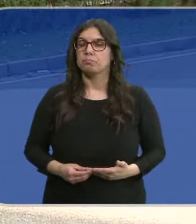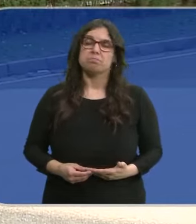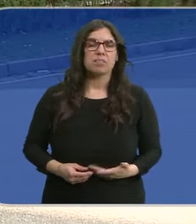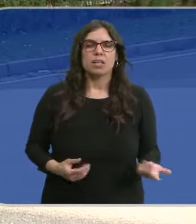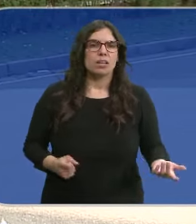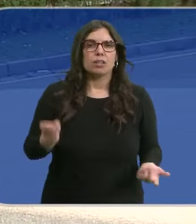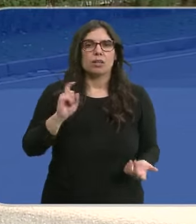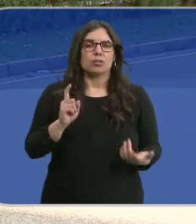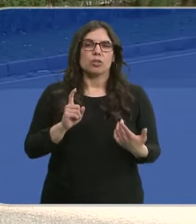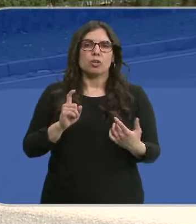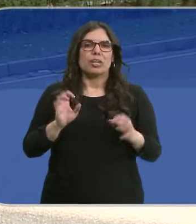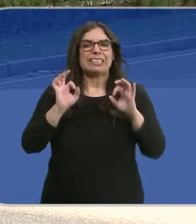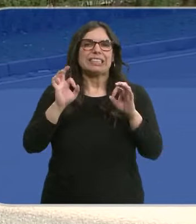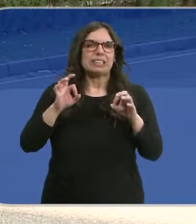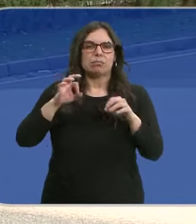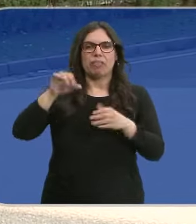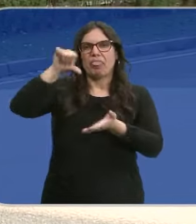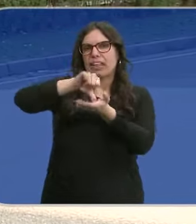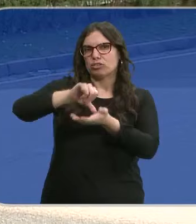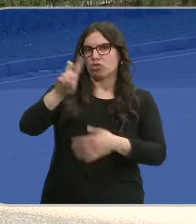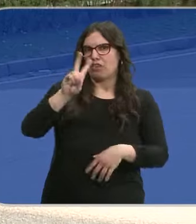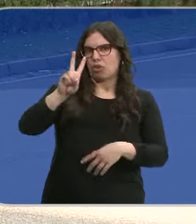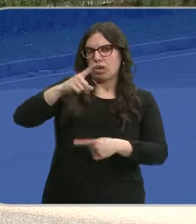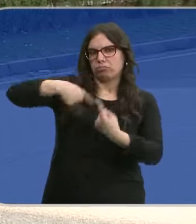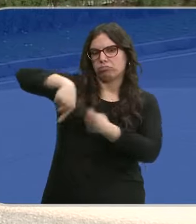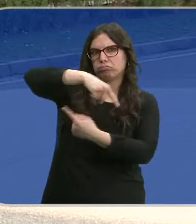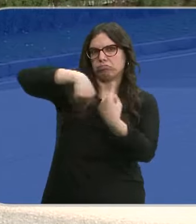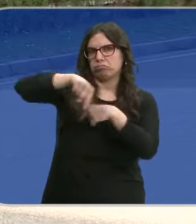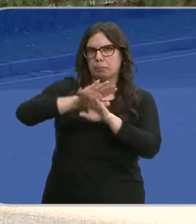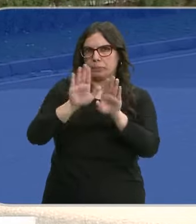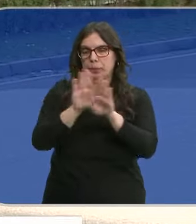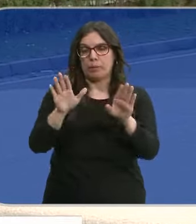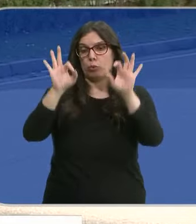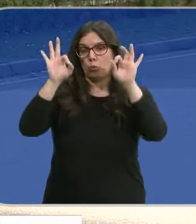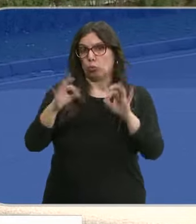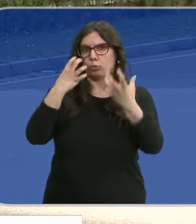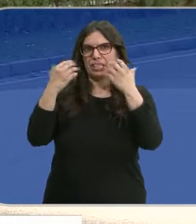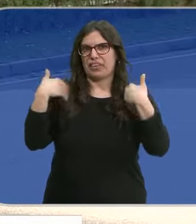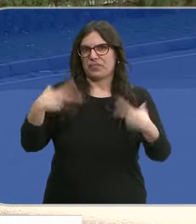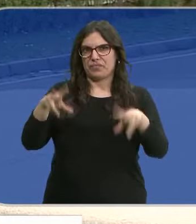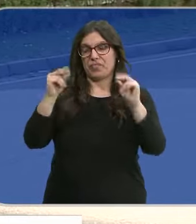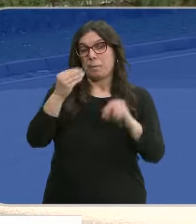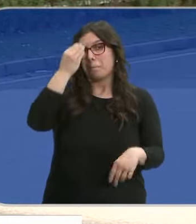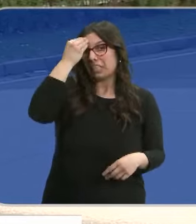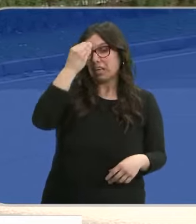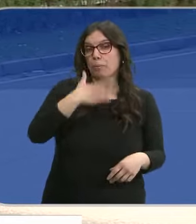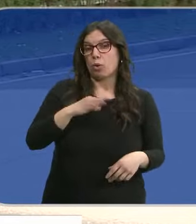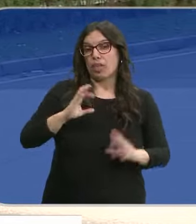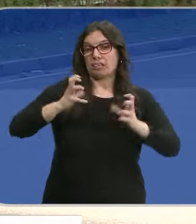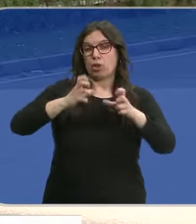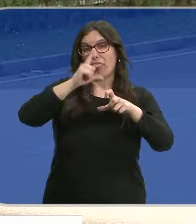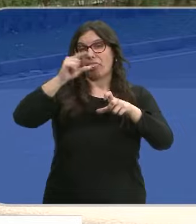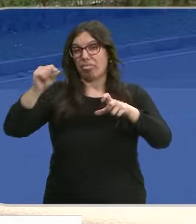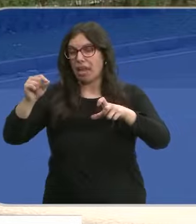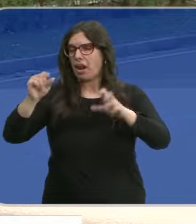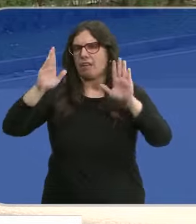No, los han limitado a circular por el centro de Valladolid. De hecho, acaba de finalizar esa protesta. Se esperaban en torno a 100 tractores y han sido